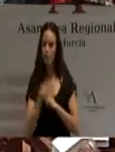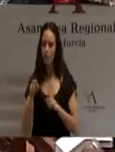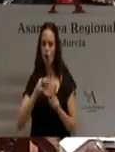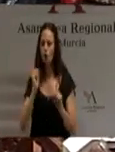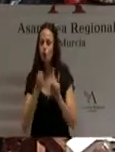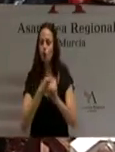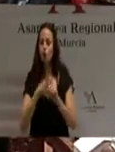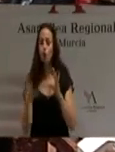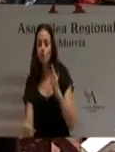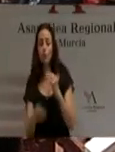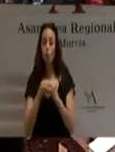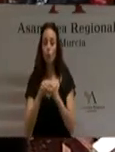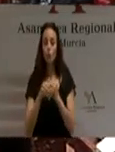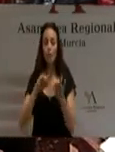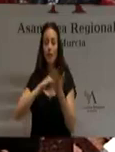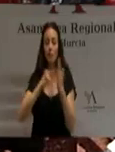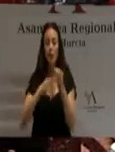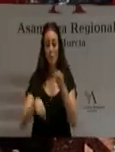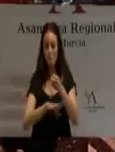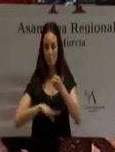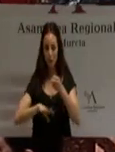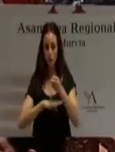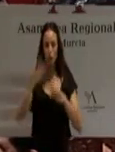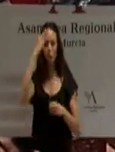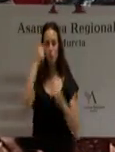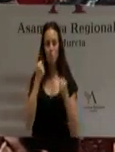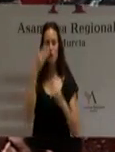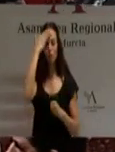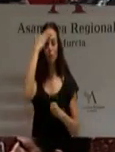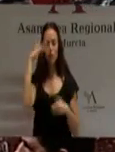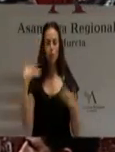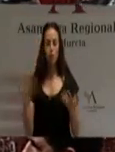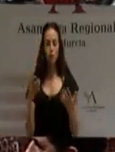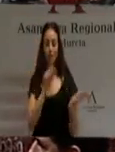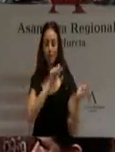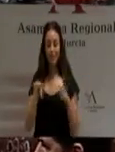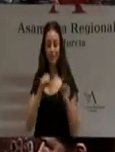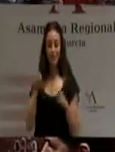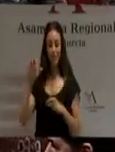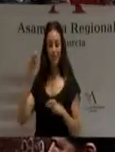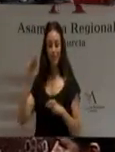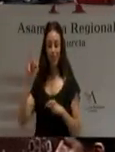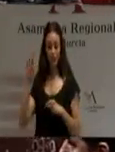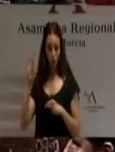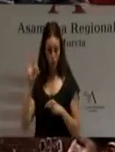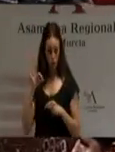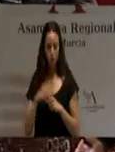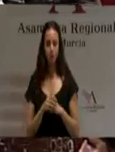complementaria al plan básico, cuyo pilar fundamental era el trasvase del Ebro al Levante Español.